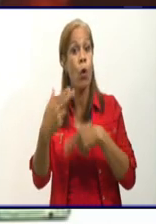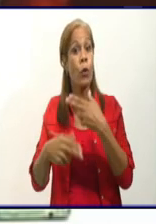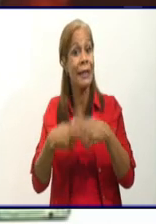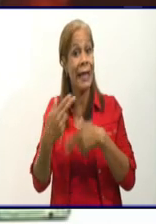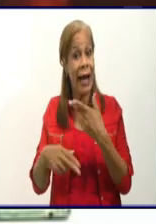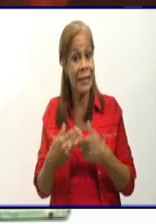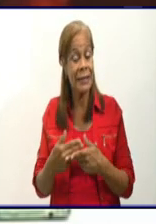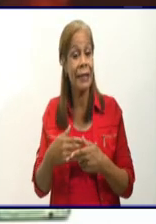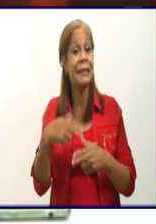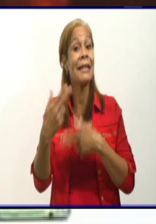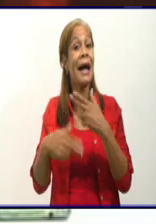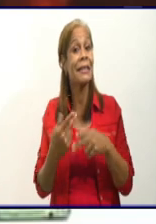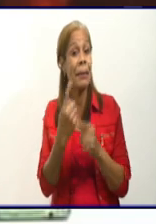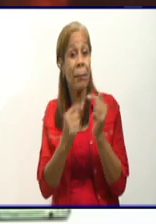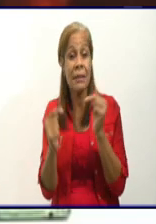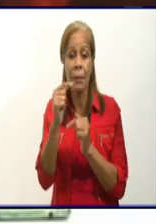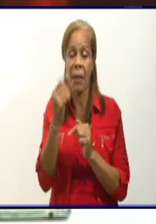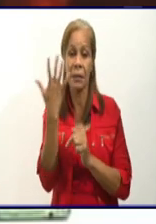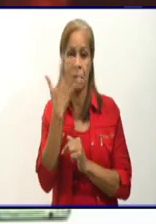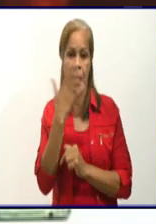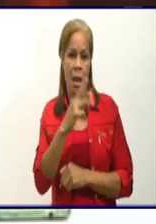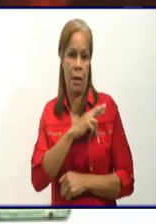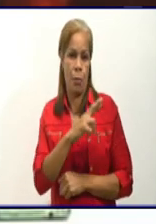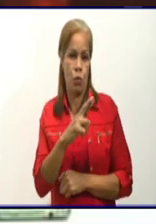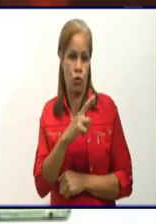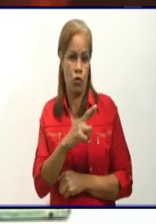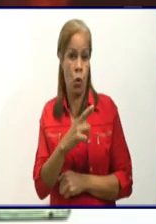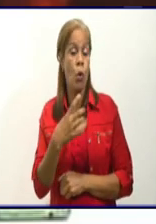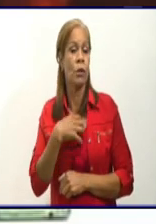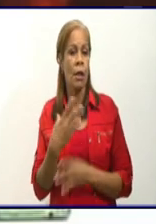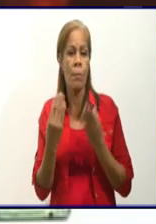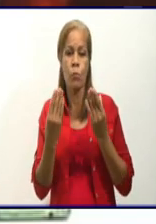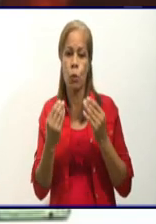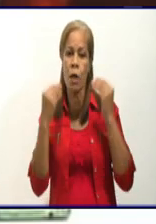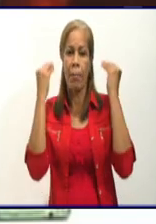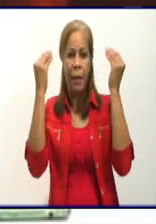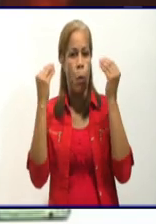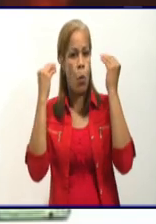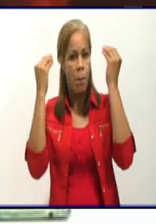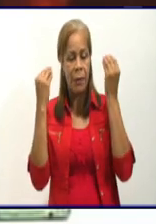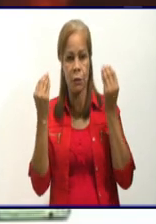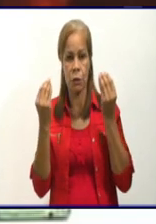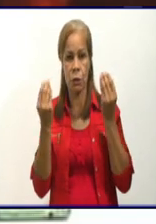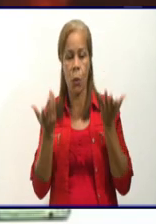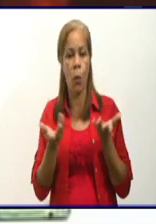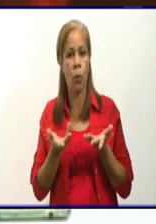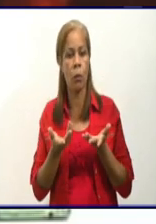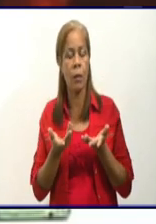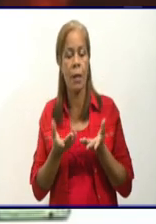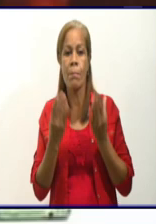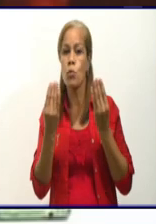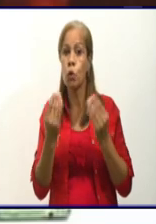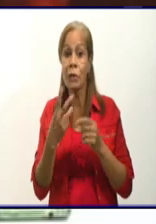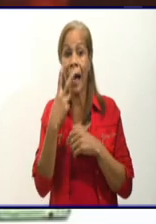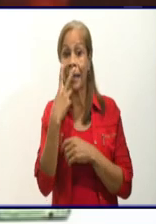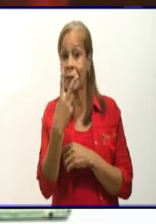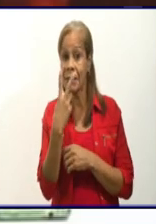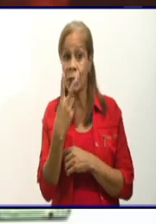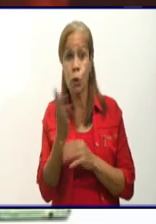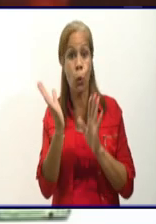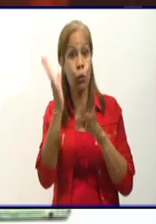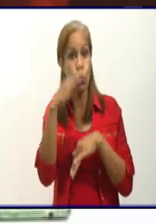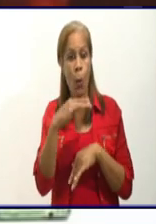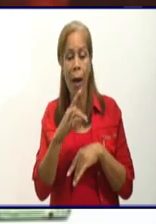revolución. Su preocupación por los de allí, se encuentra la atención, no hay cómo describirlo. El trato que